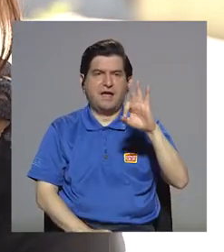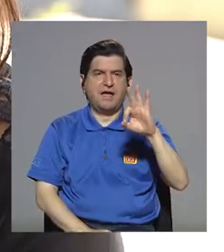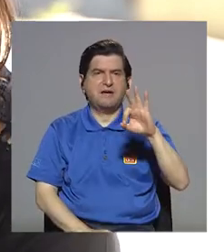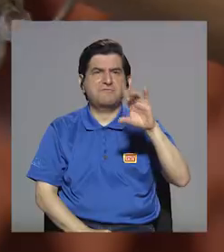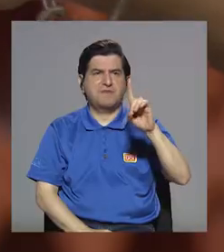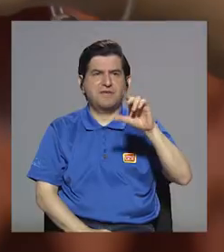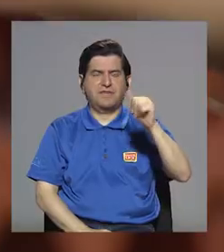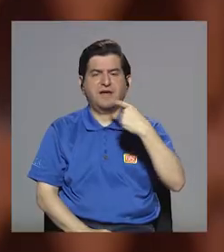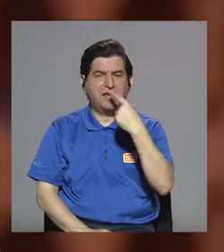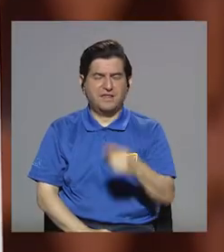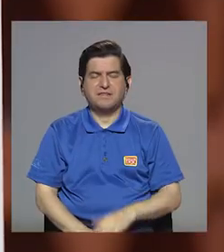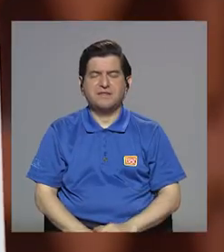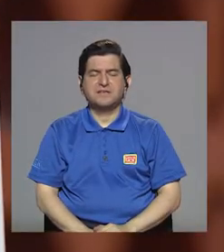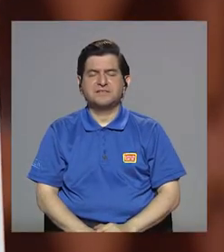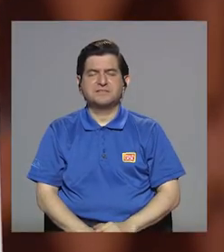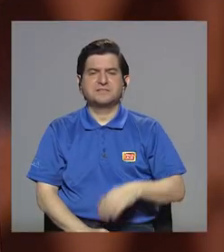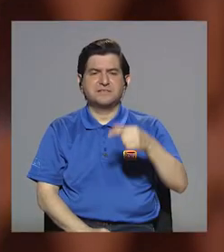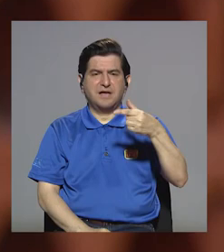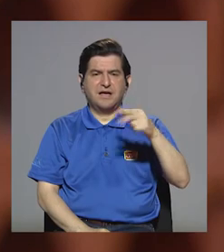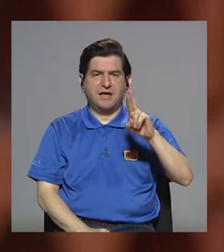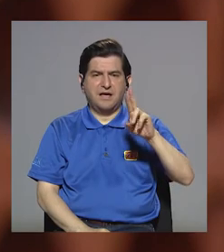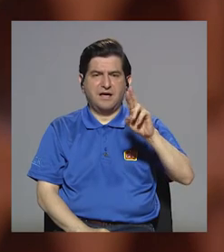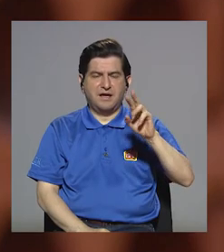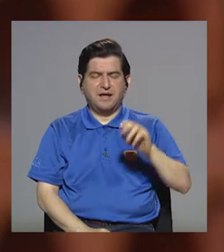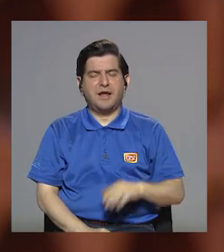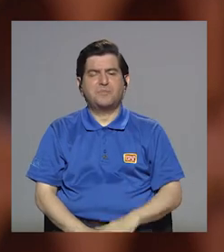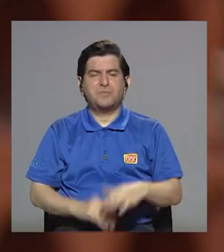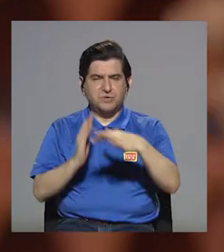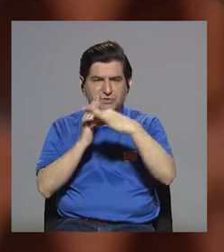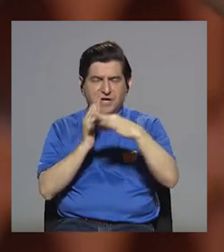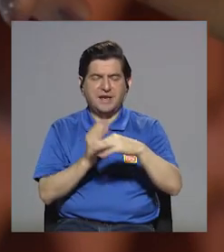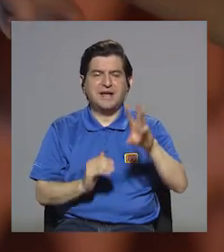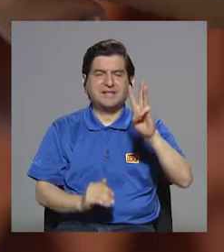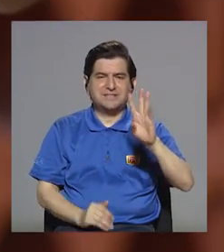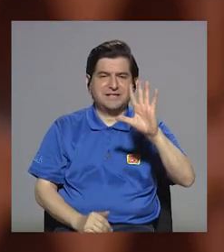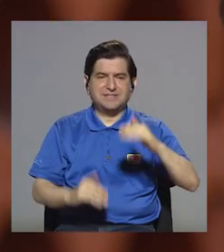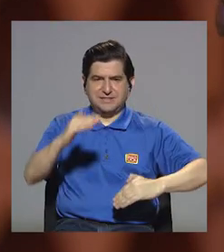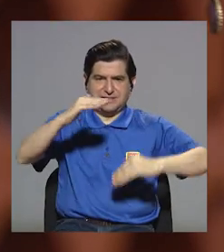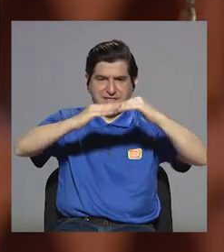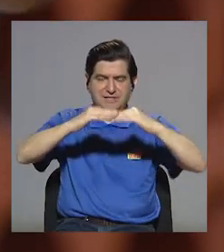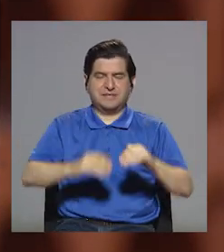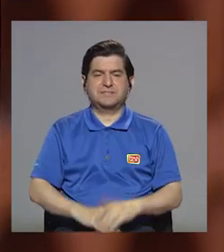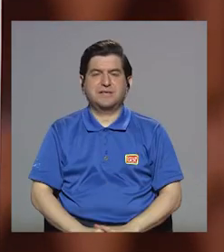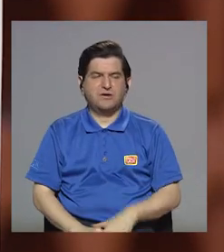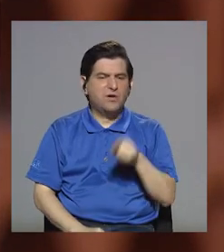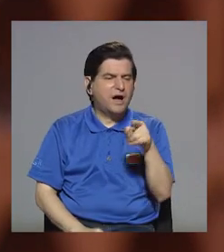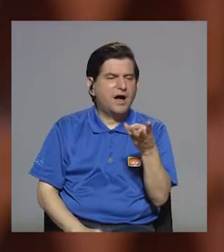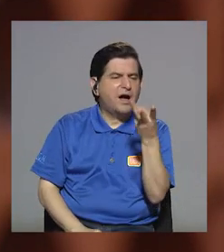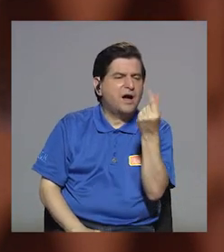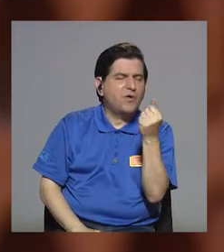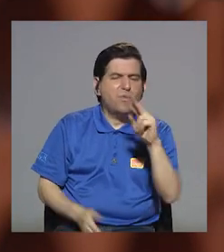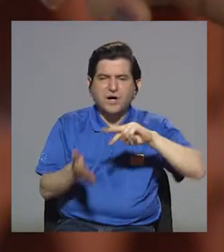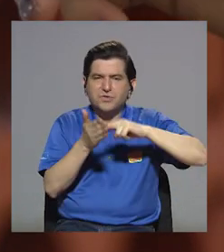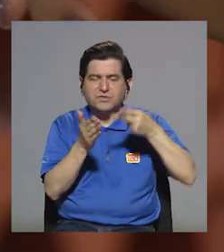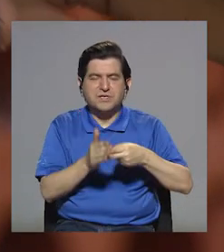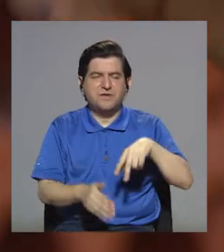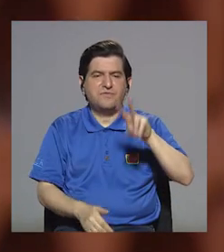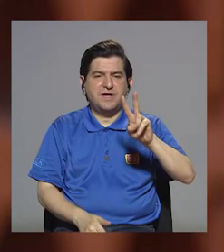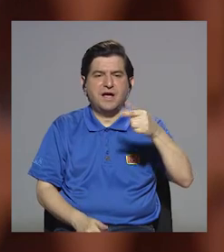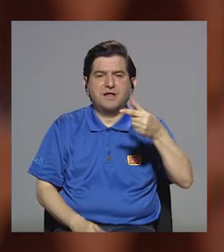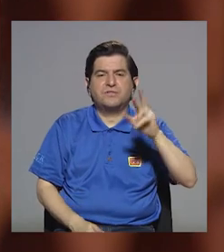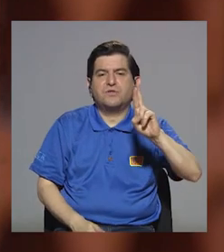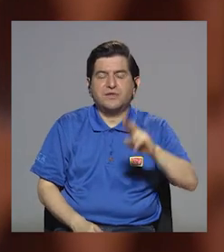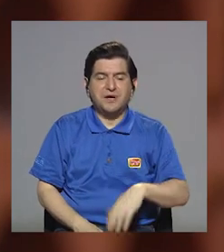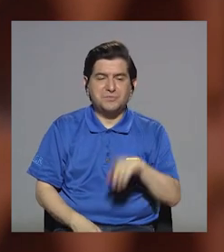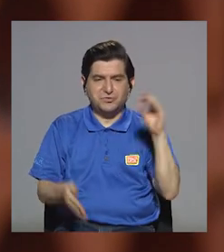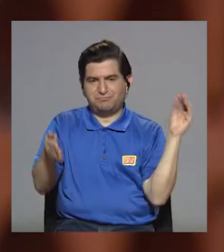establece que para grasa son 65 gramos por día. Entonces, vamos a ver estos dos gramos, ¿cuánto es el porcentaje de